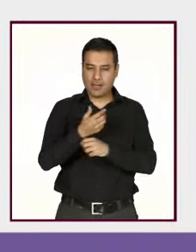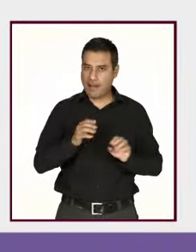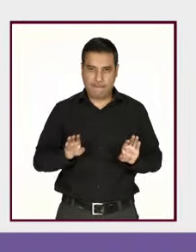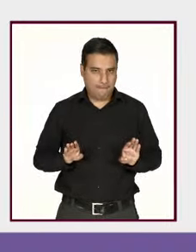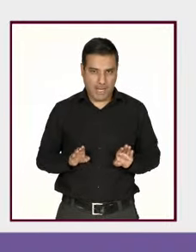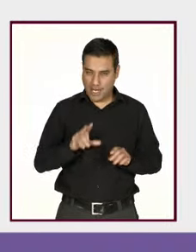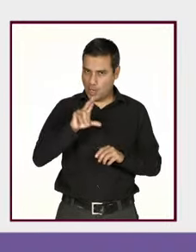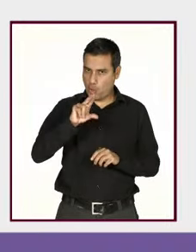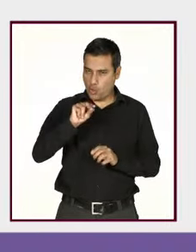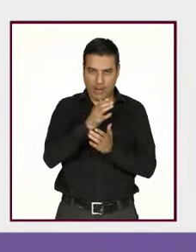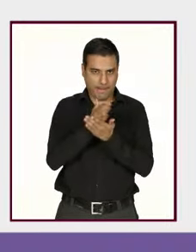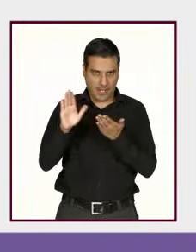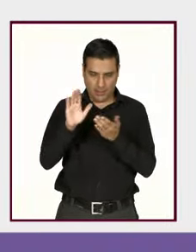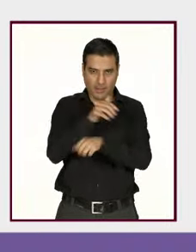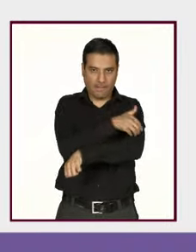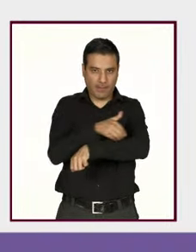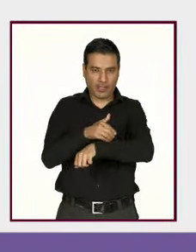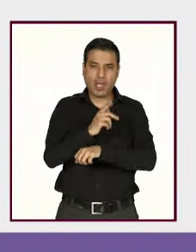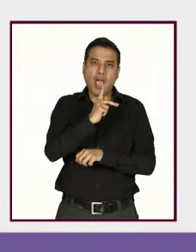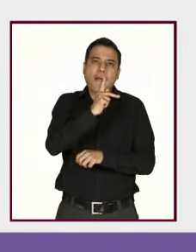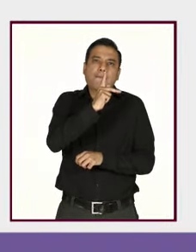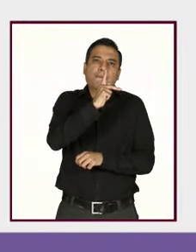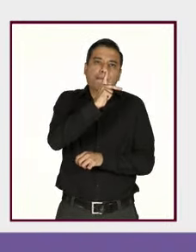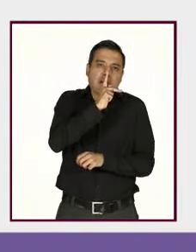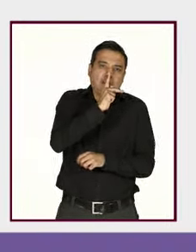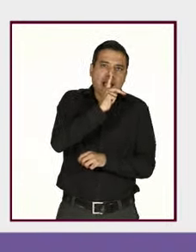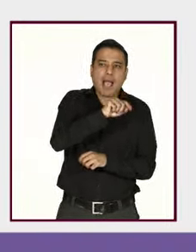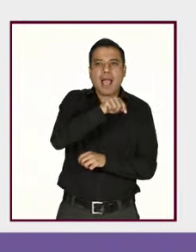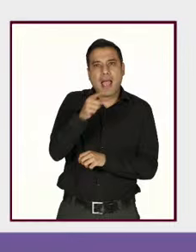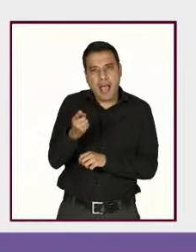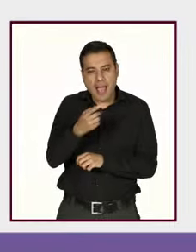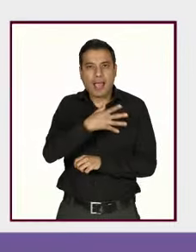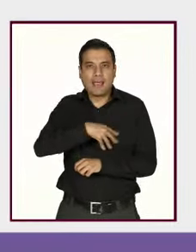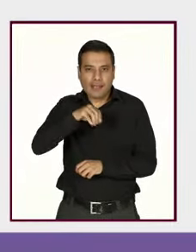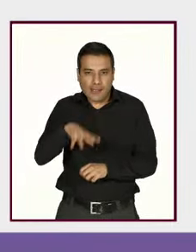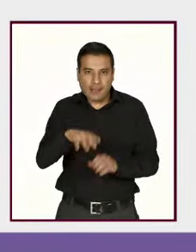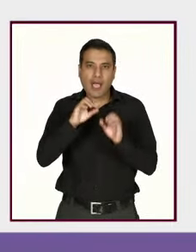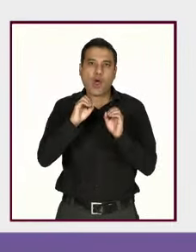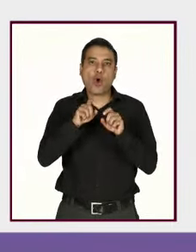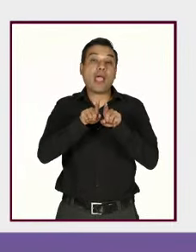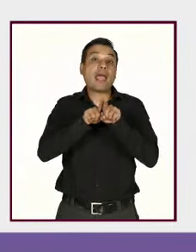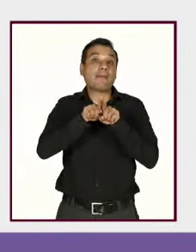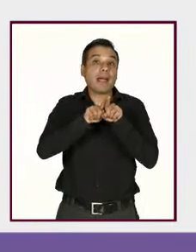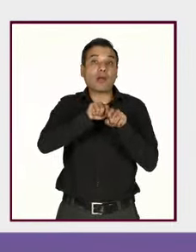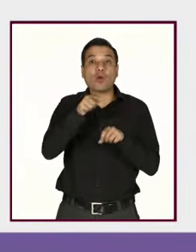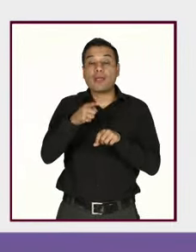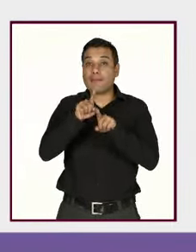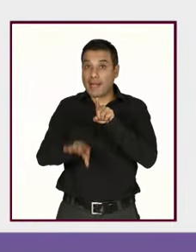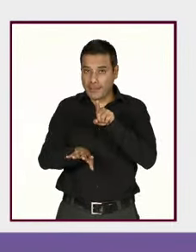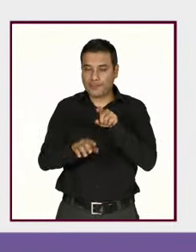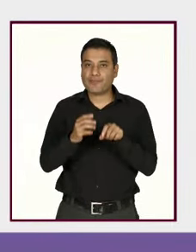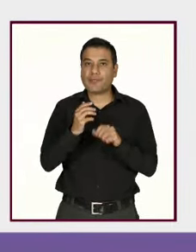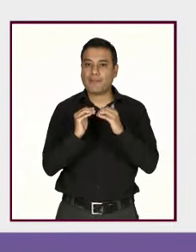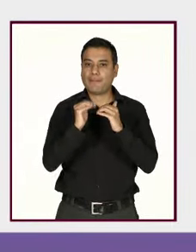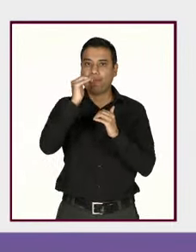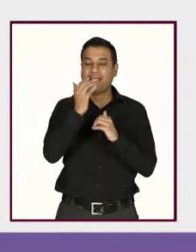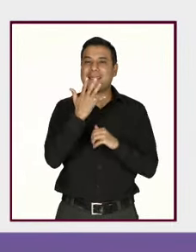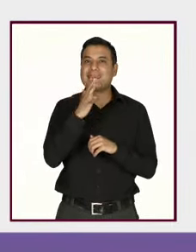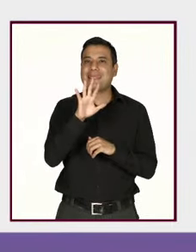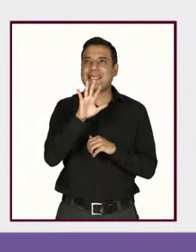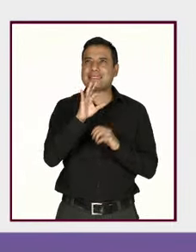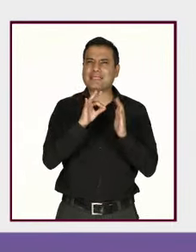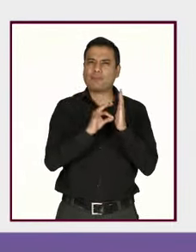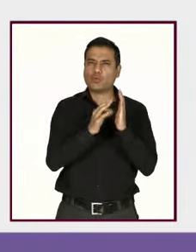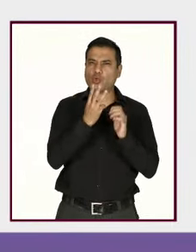puede ser de padres a hijas o de hermanos a hermanas, el incremento fue del 10.3 al 11